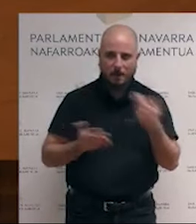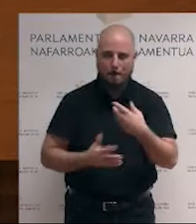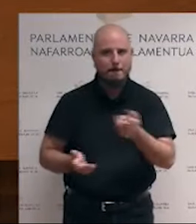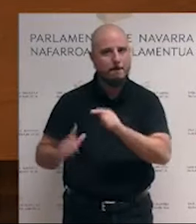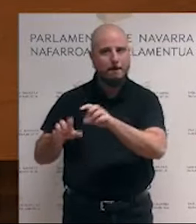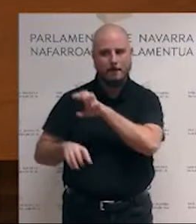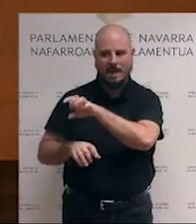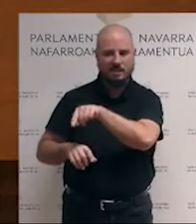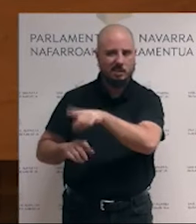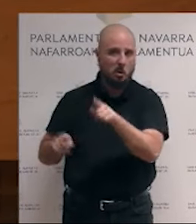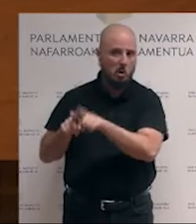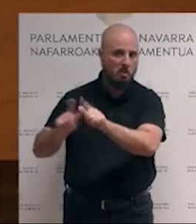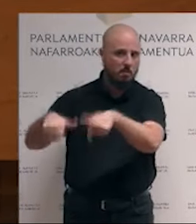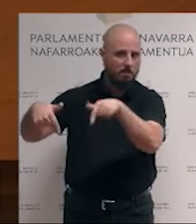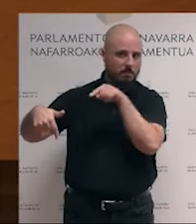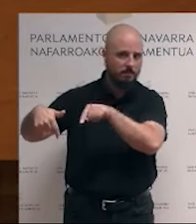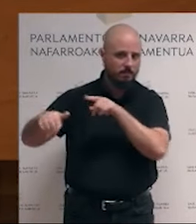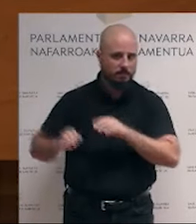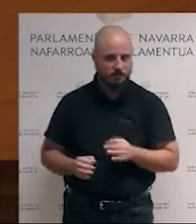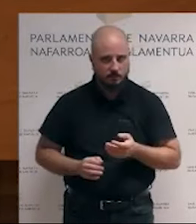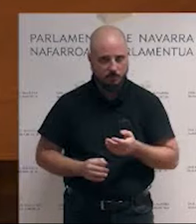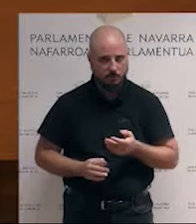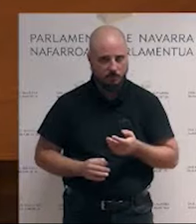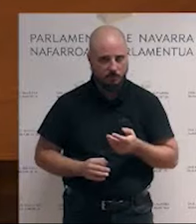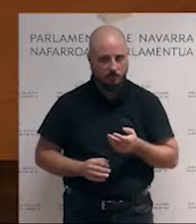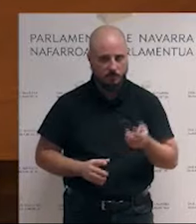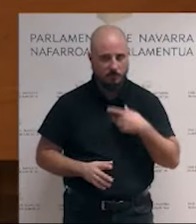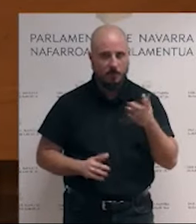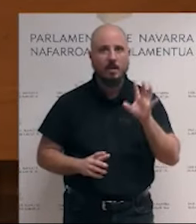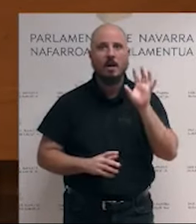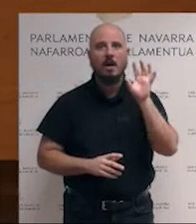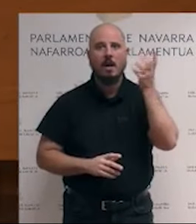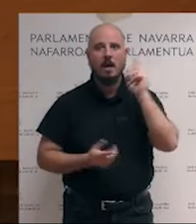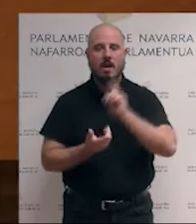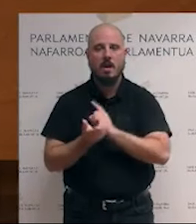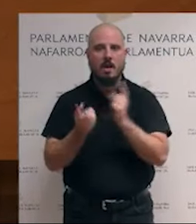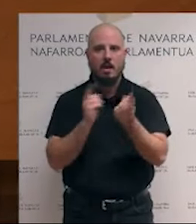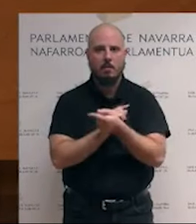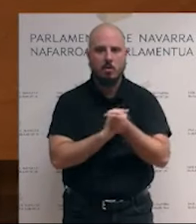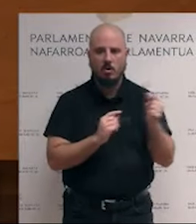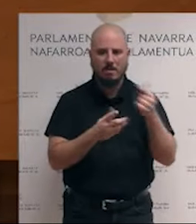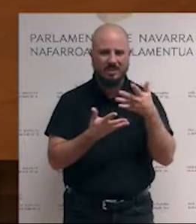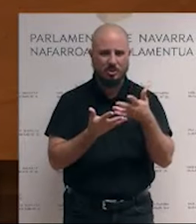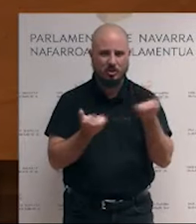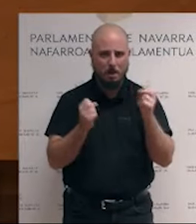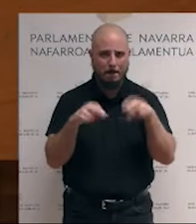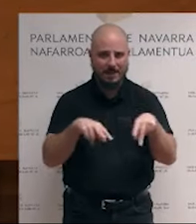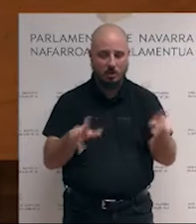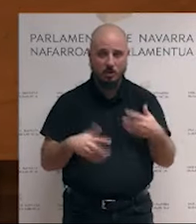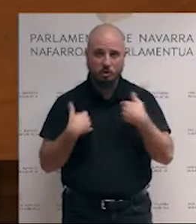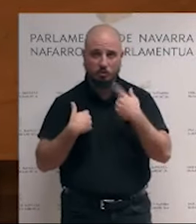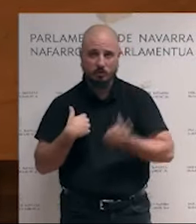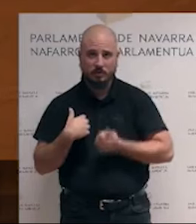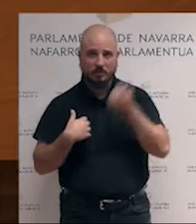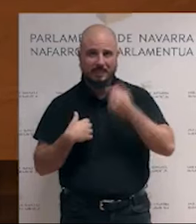literalmente. Estamos agravando un cambio climático cuyas consecuencias sufre muchísimo más el llamado sur